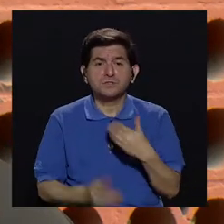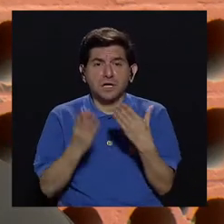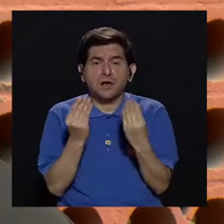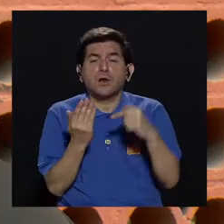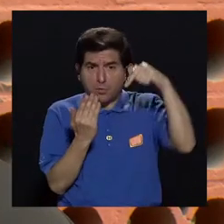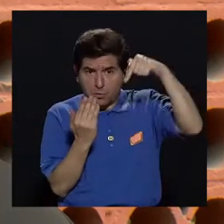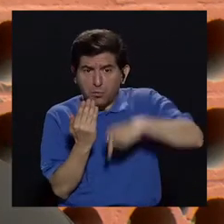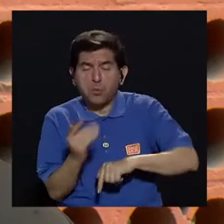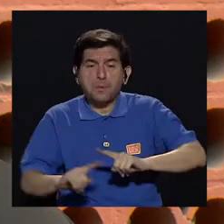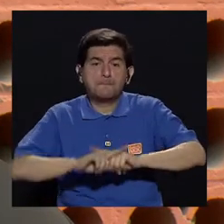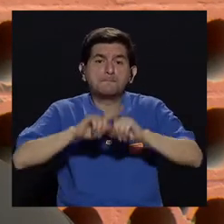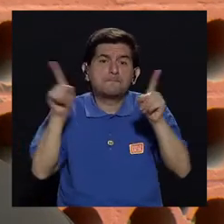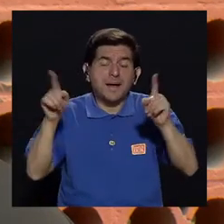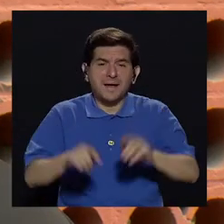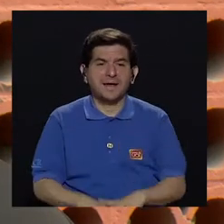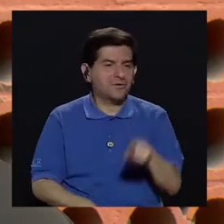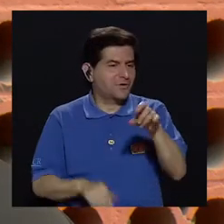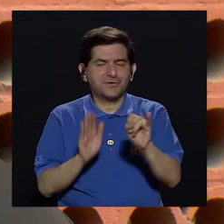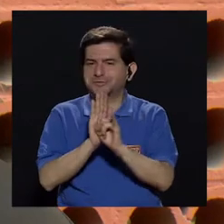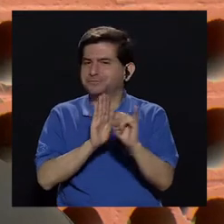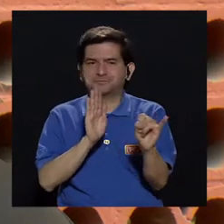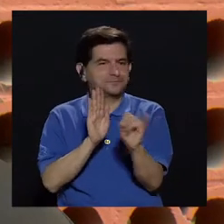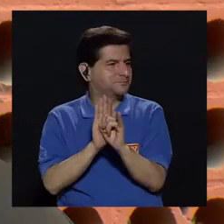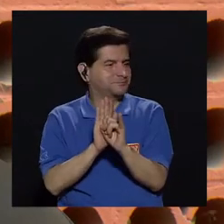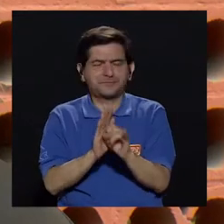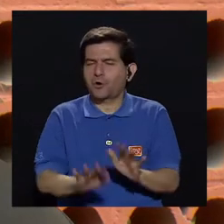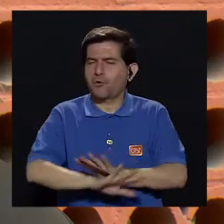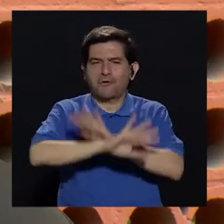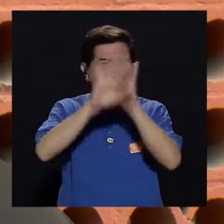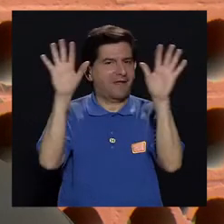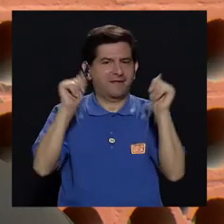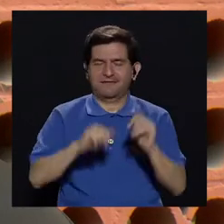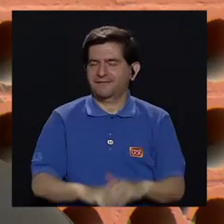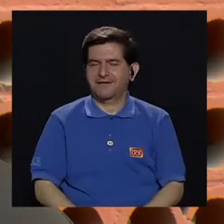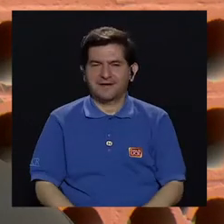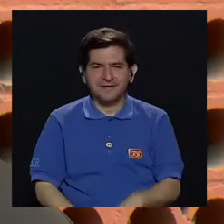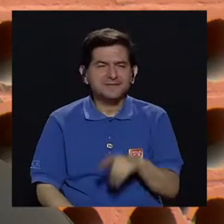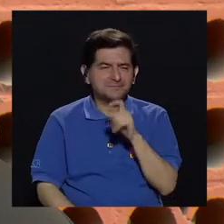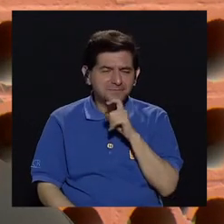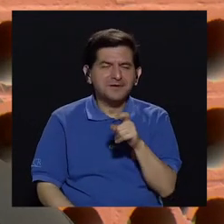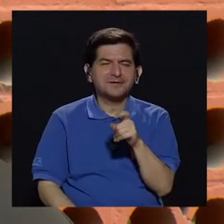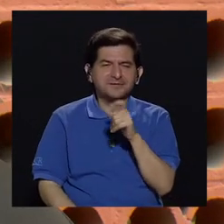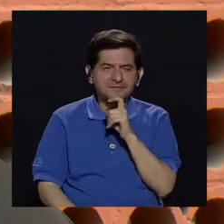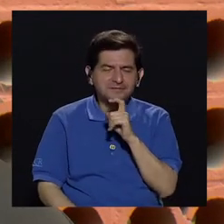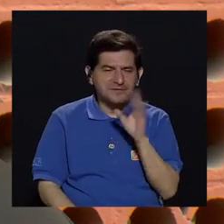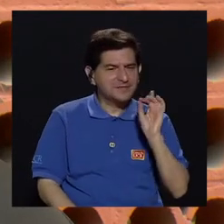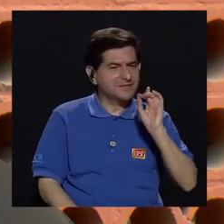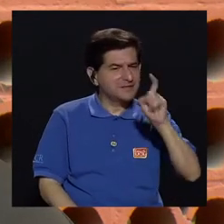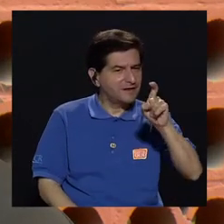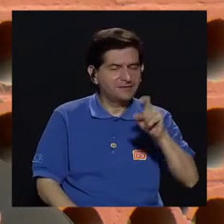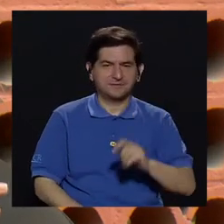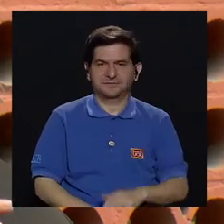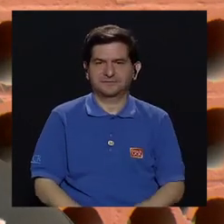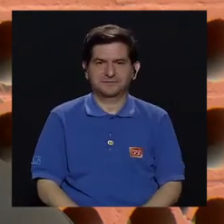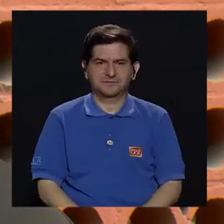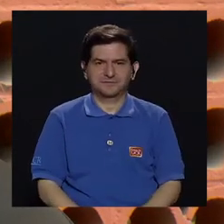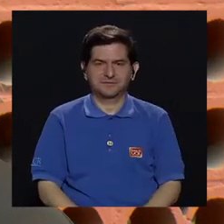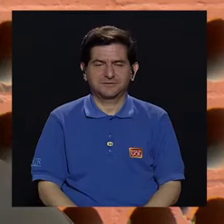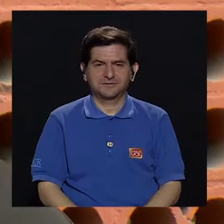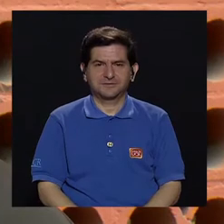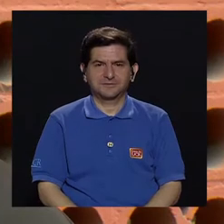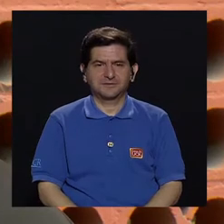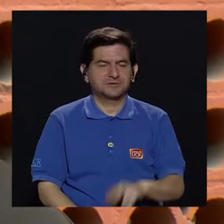tienen ataques de pánico, lo que pasa es que no los identifican claramente, sino que cuesta un poco más identificarlos, entonces